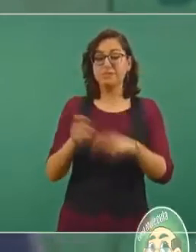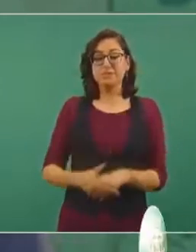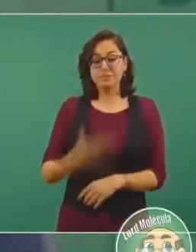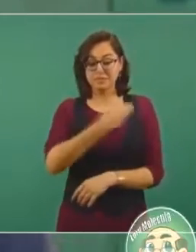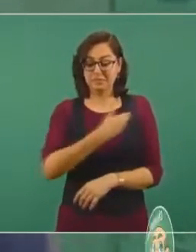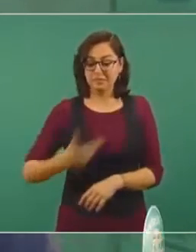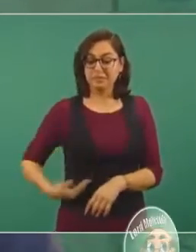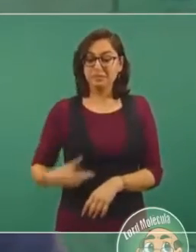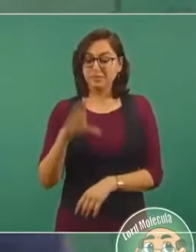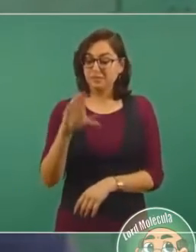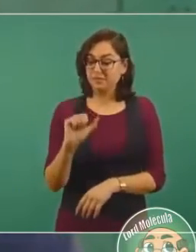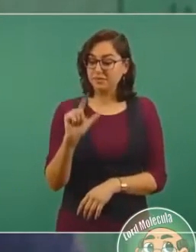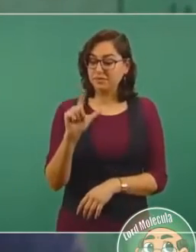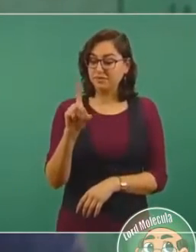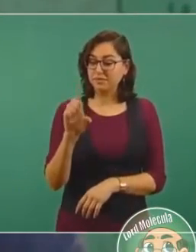Calderón.